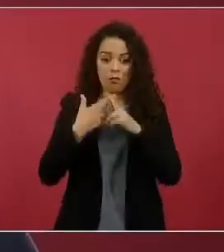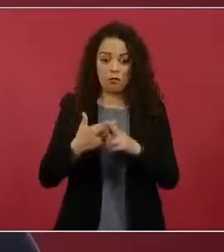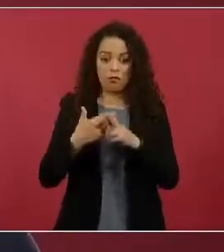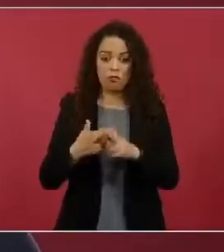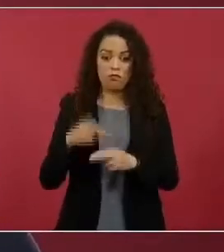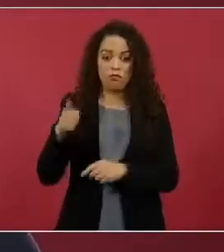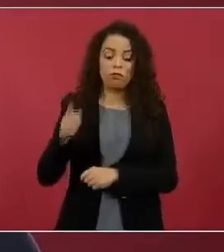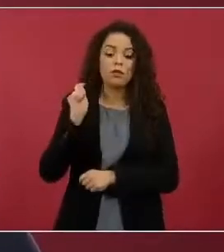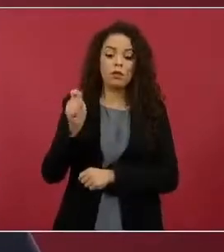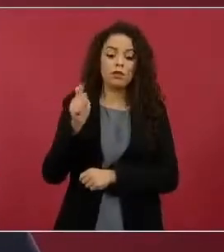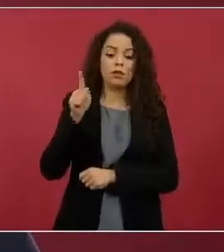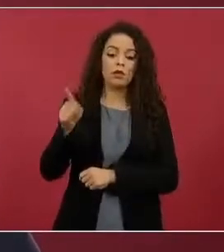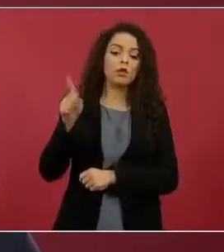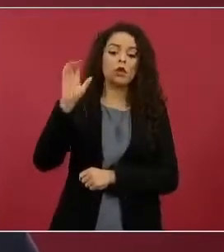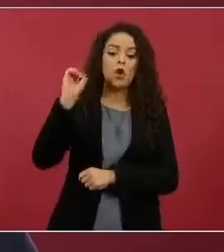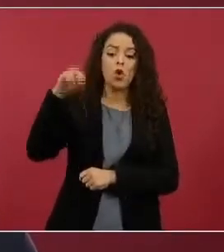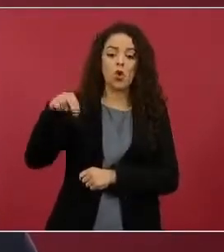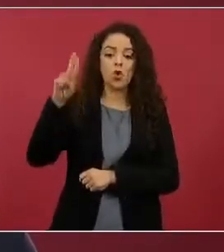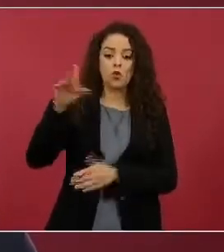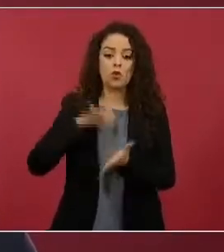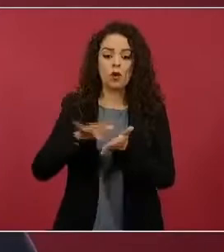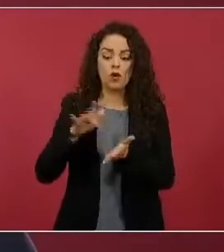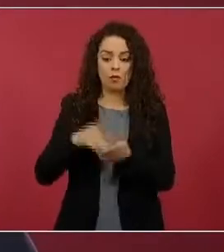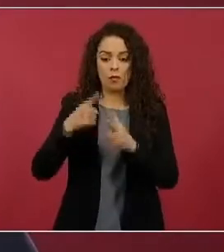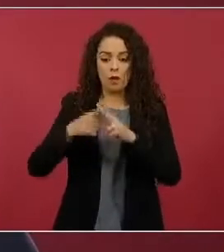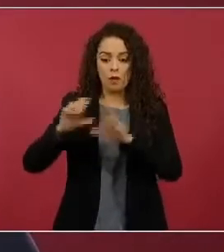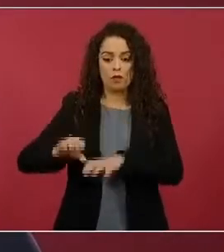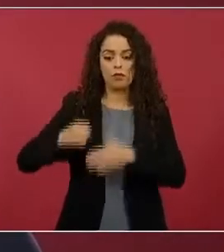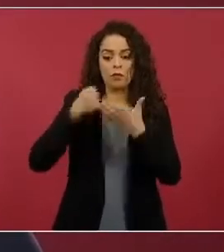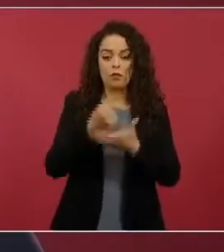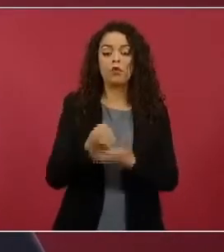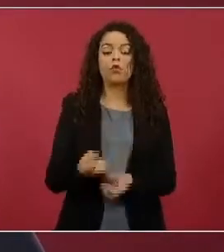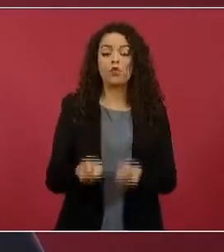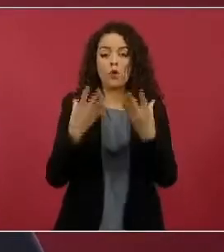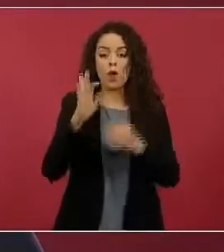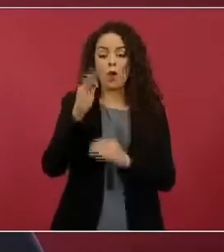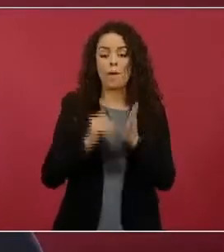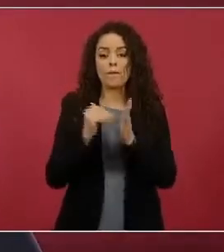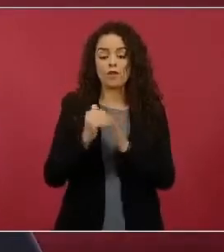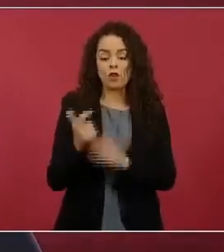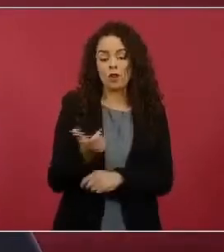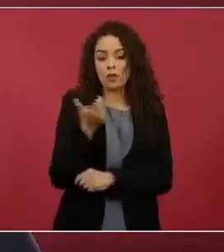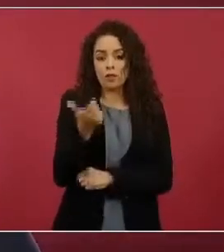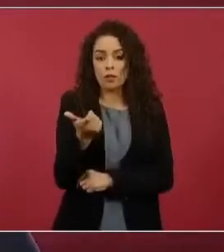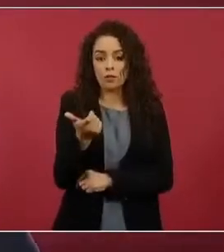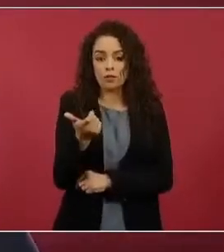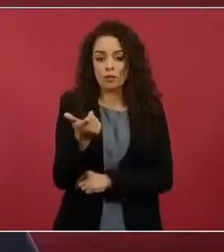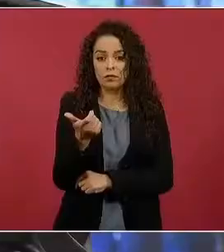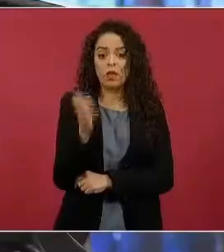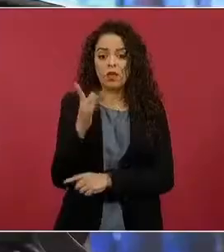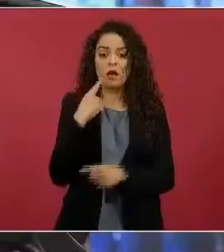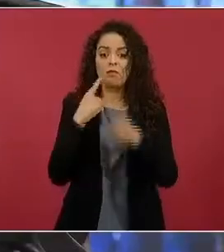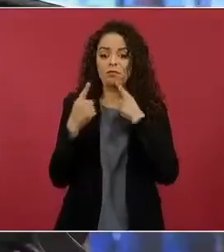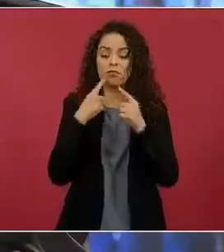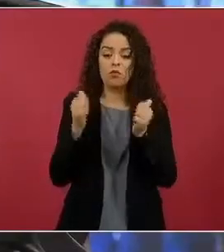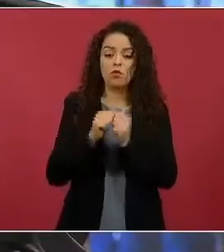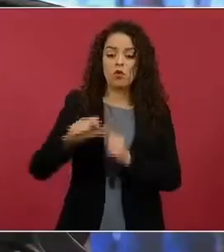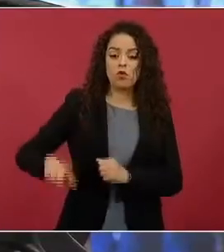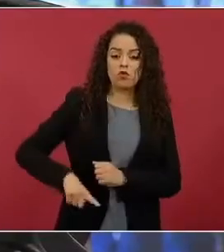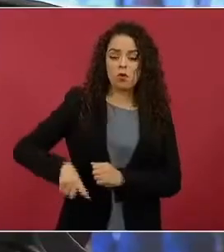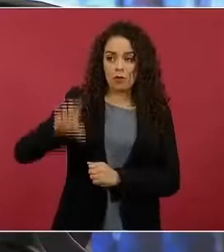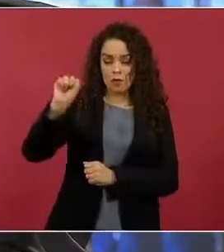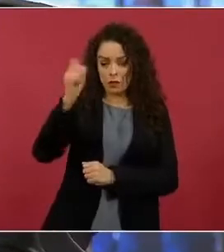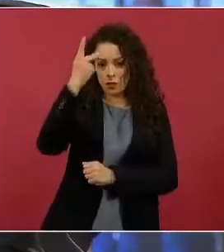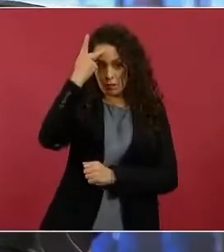Naciones Unidas, tiene un subsidio para este año de 40 millones de pesos, y esperemos, ya estamos en pláticas con el gobierno de San Luis